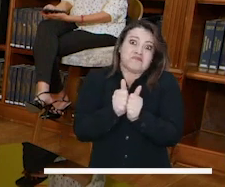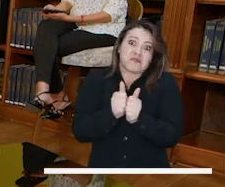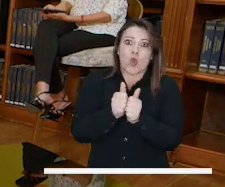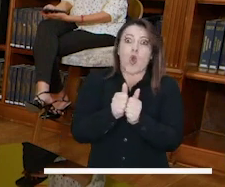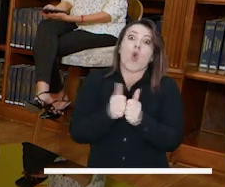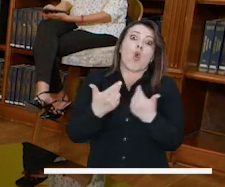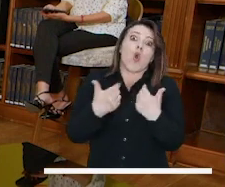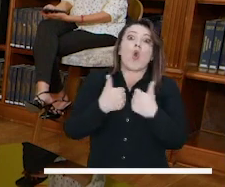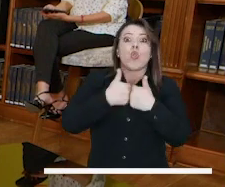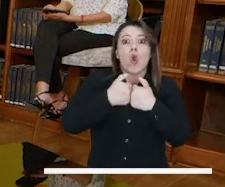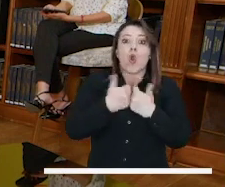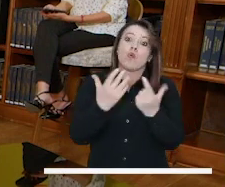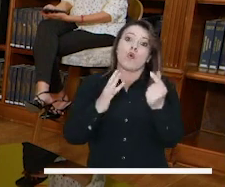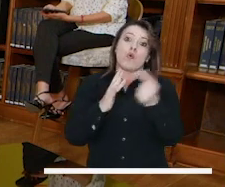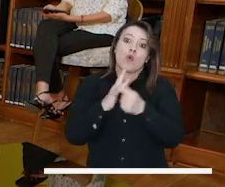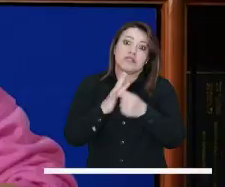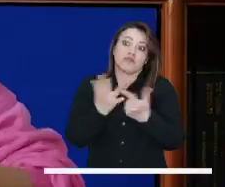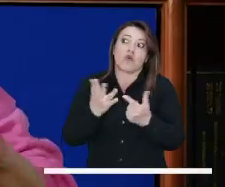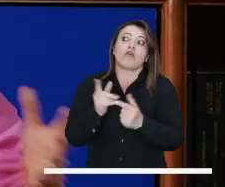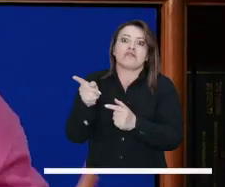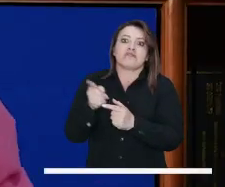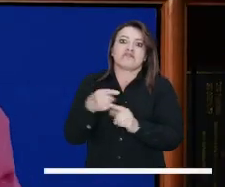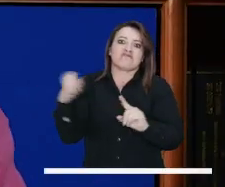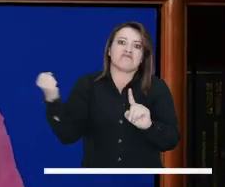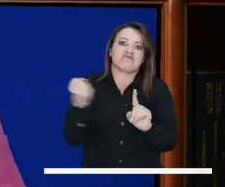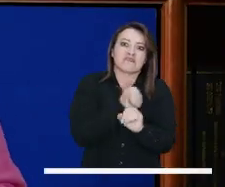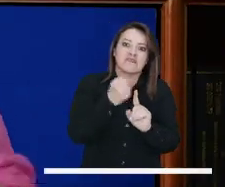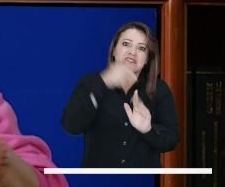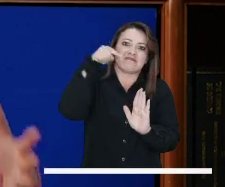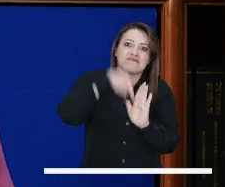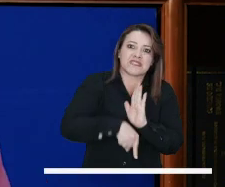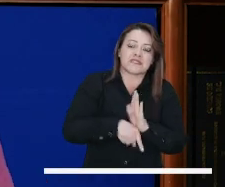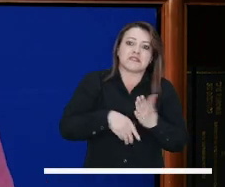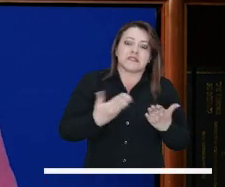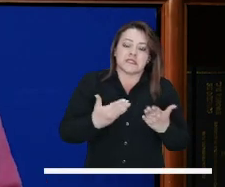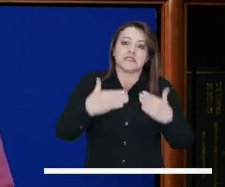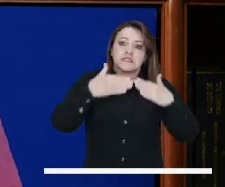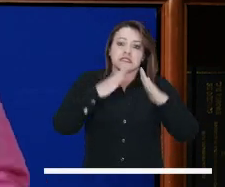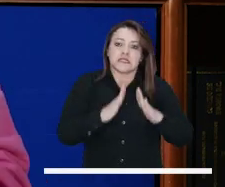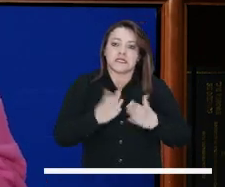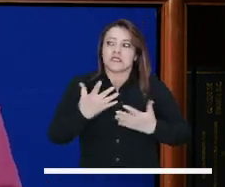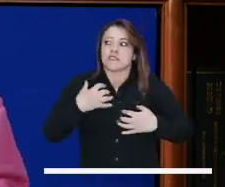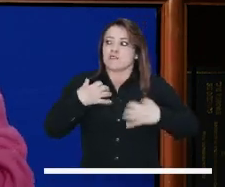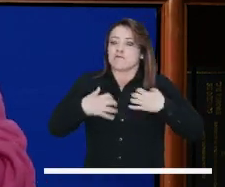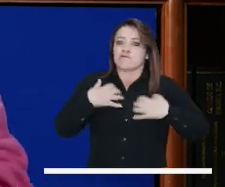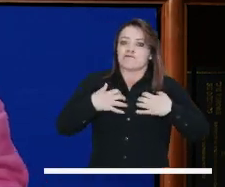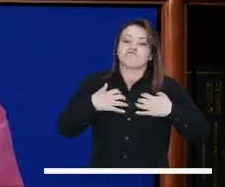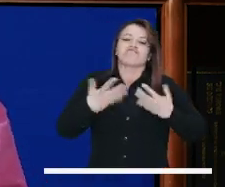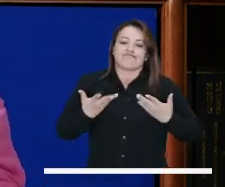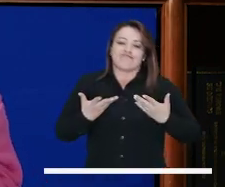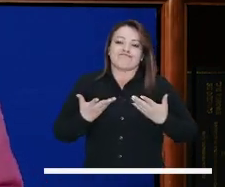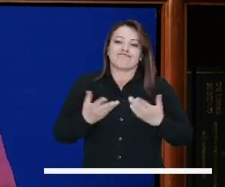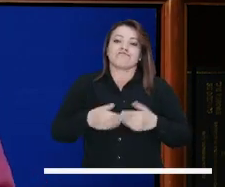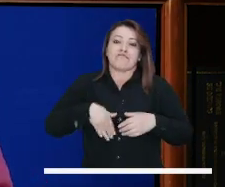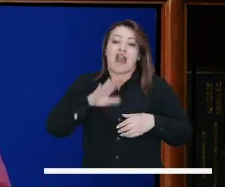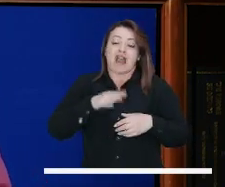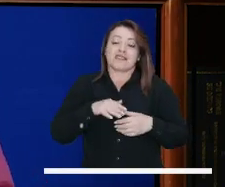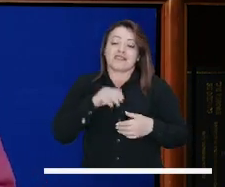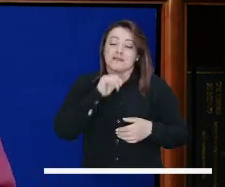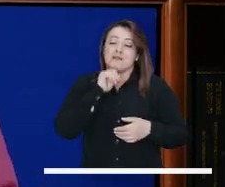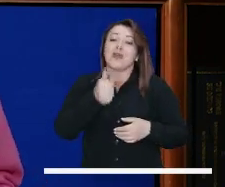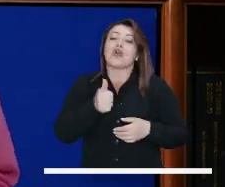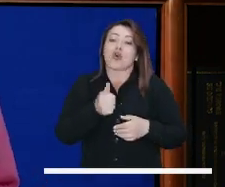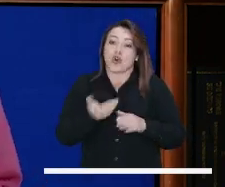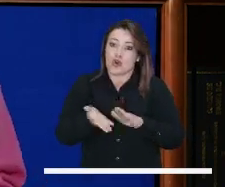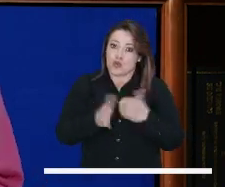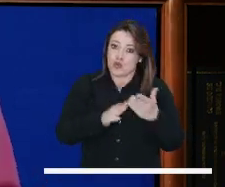apoyo, la familia, amigas, espacios de trabajo, de estudio y estaban encerradas con sus agresores.